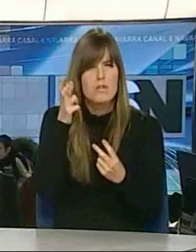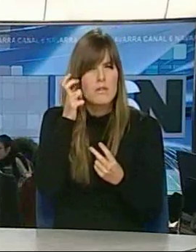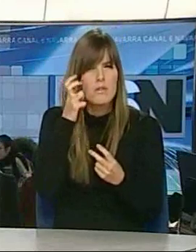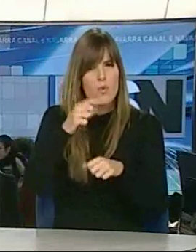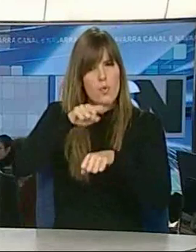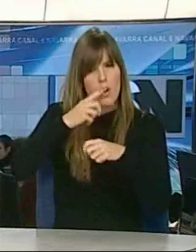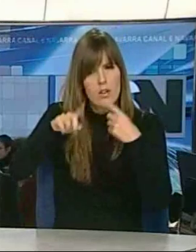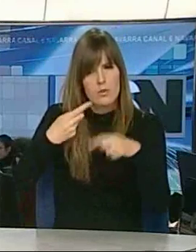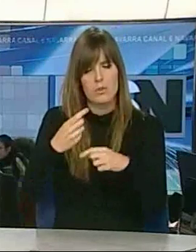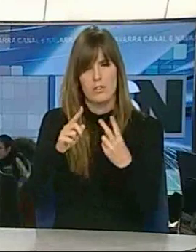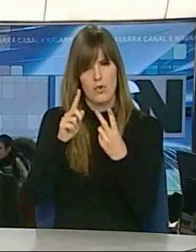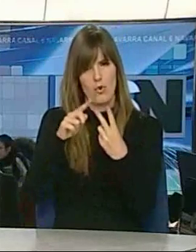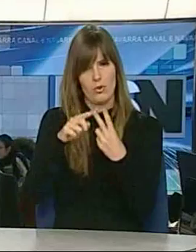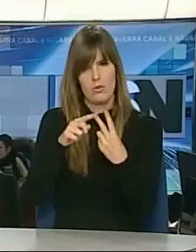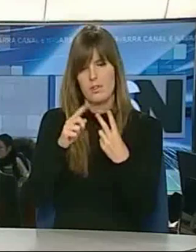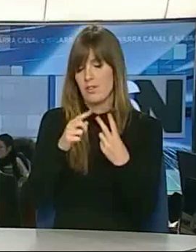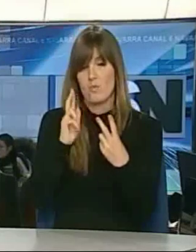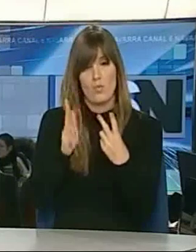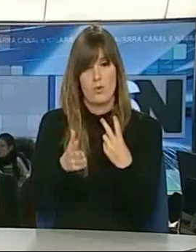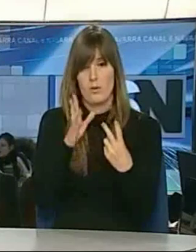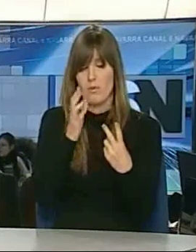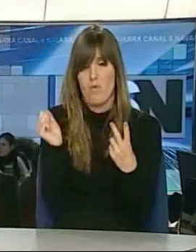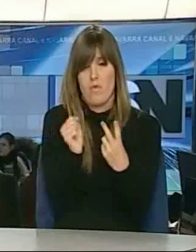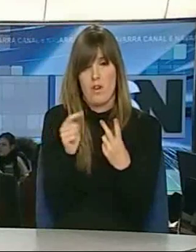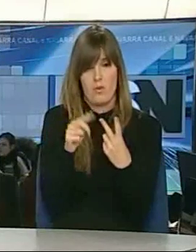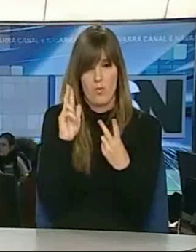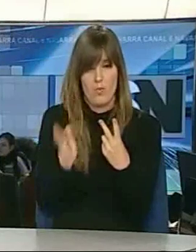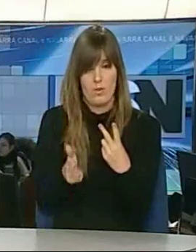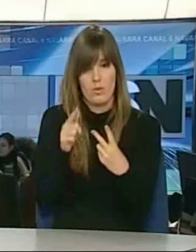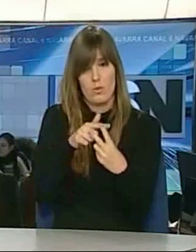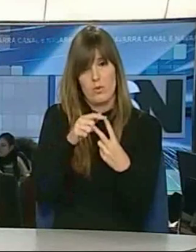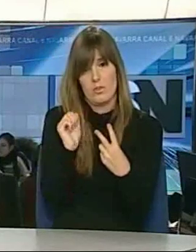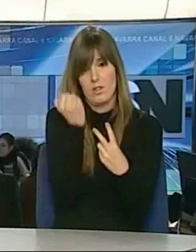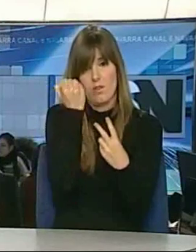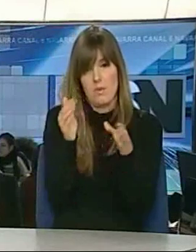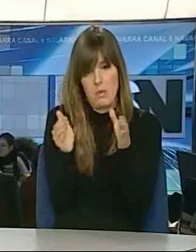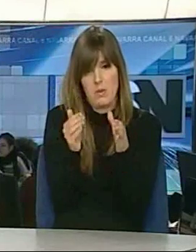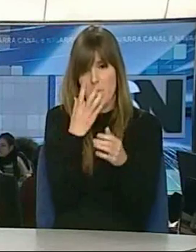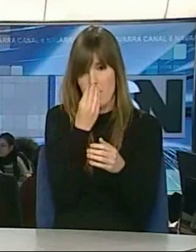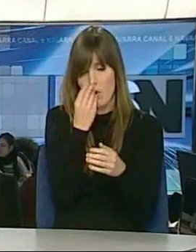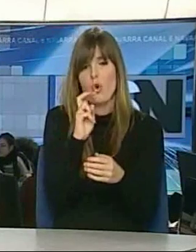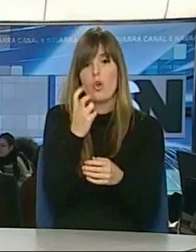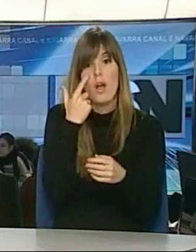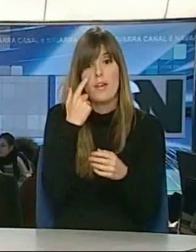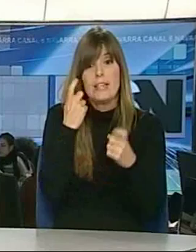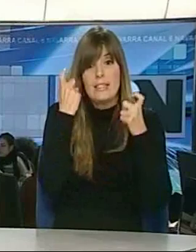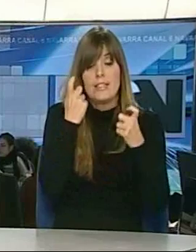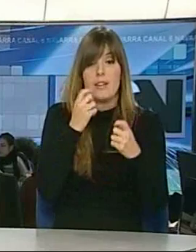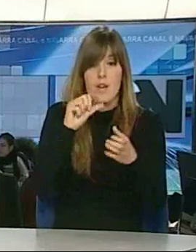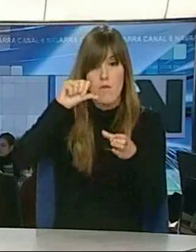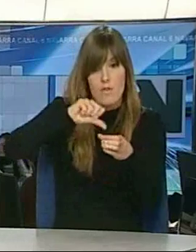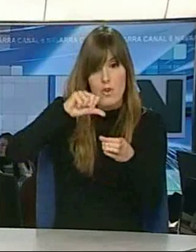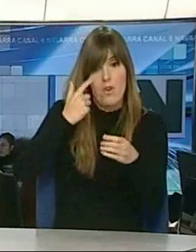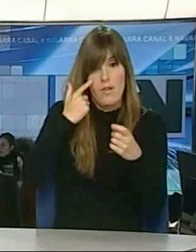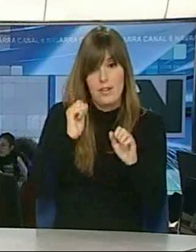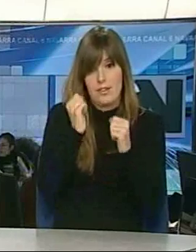encontraron un hermanito y no aguantó y se murió de la temperatura, a diferencia de temperatura, el cachorro rico se murió. Y el otro, a ver si sale adelante con mi verón y así.